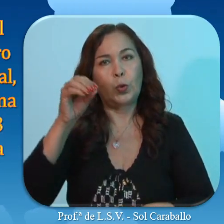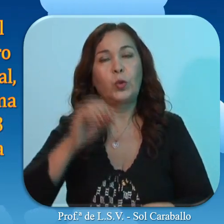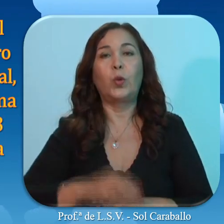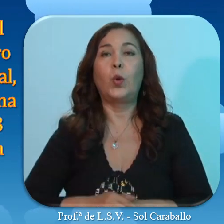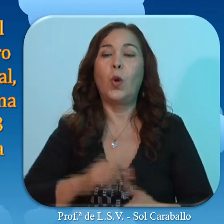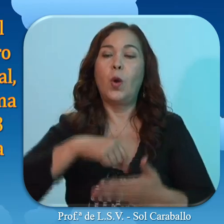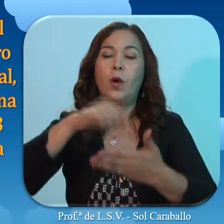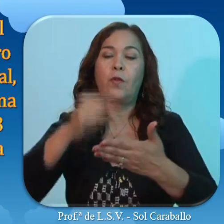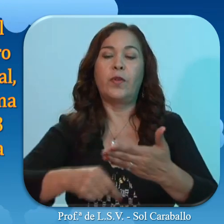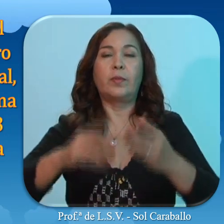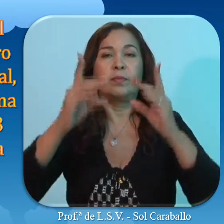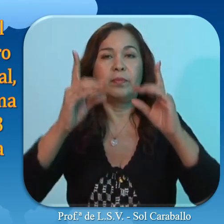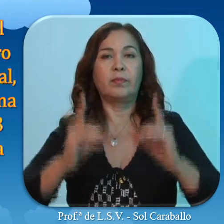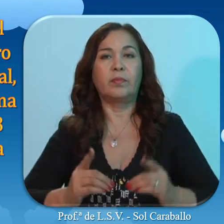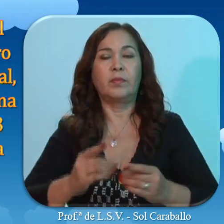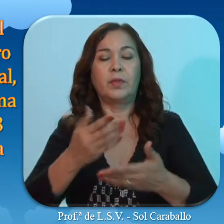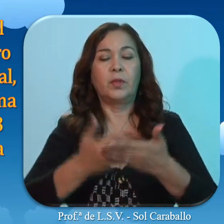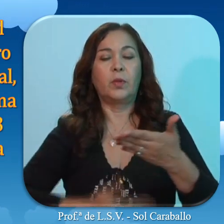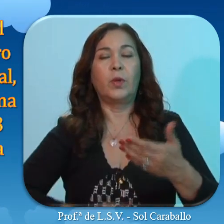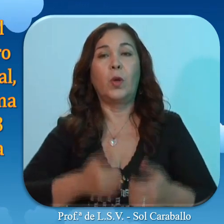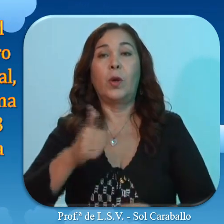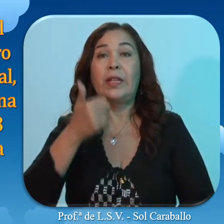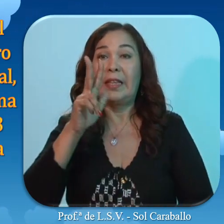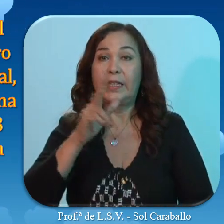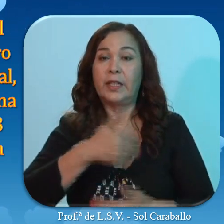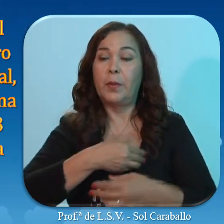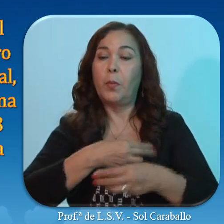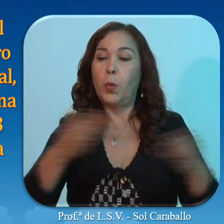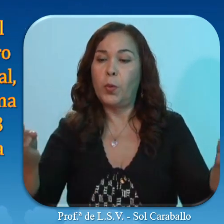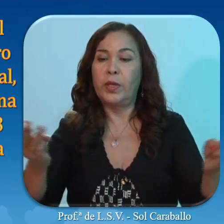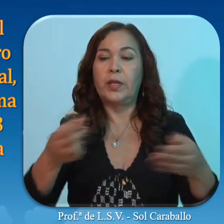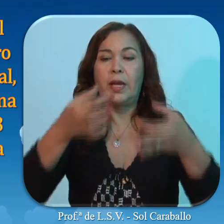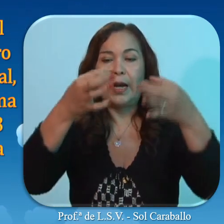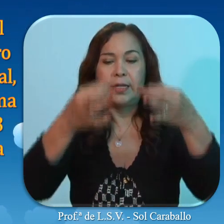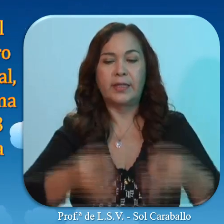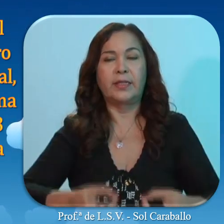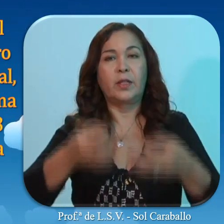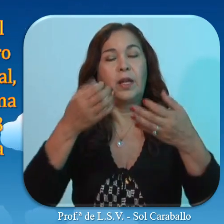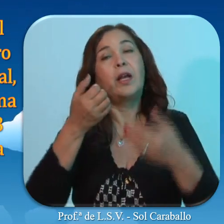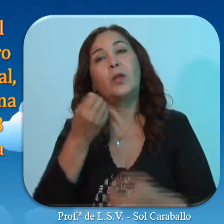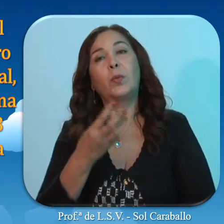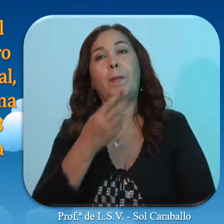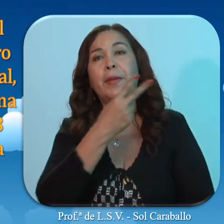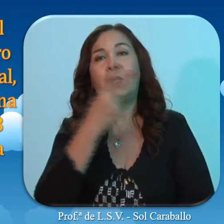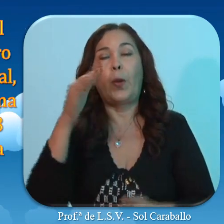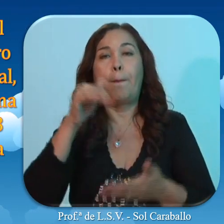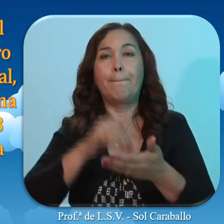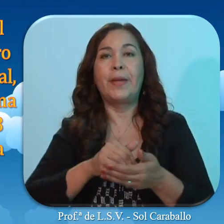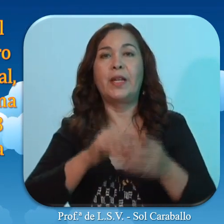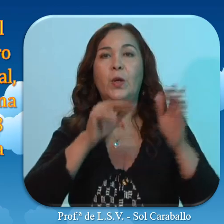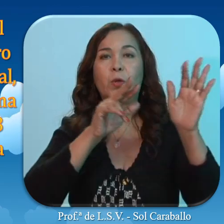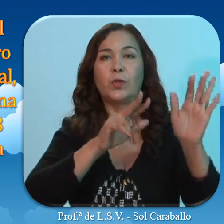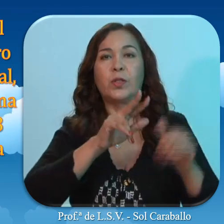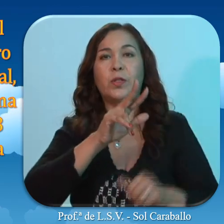Micares, firma la resolución número 13 que se publica en la Gaceta Nacional número 22